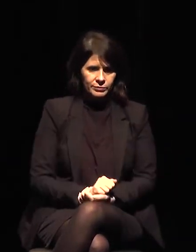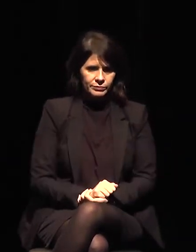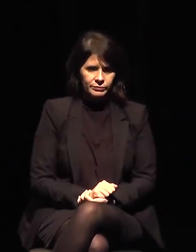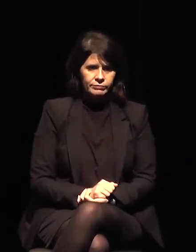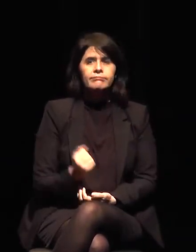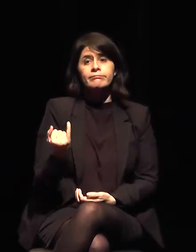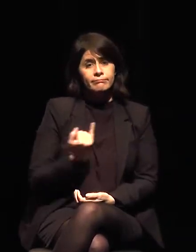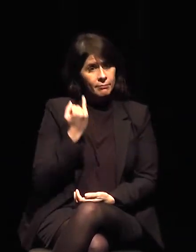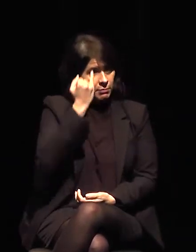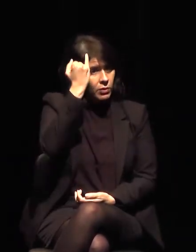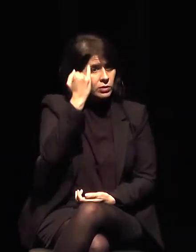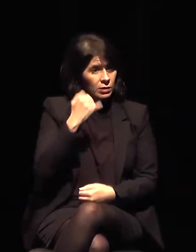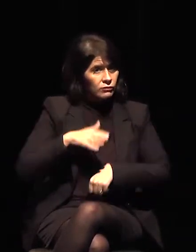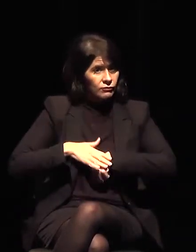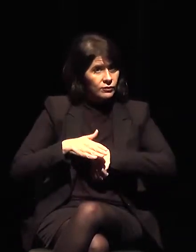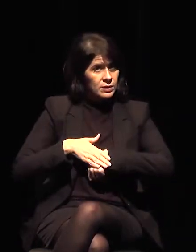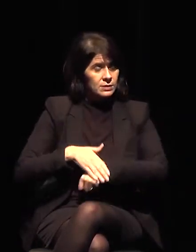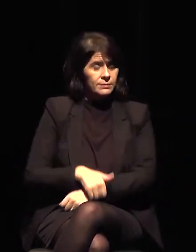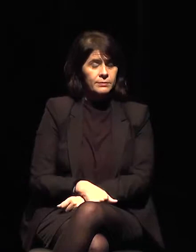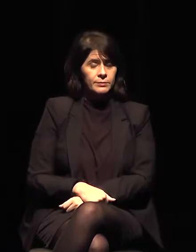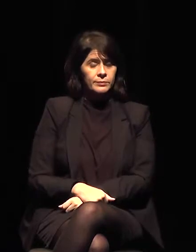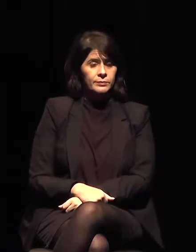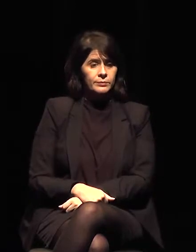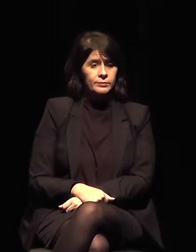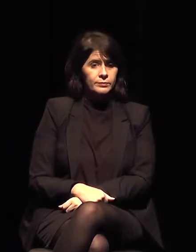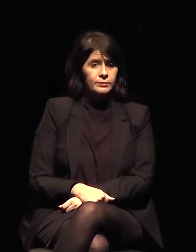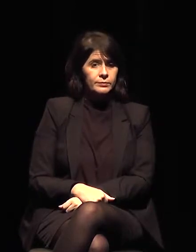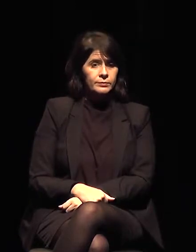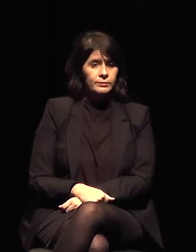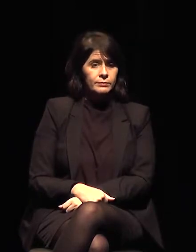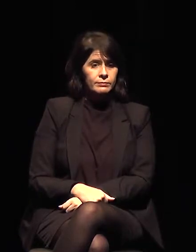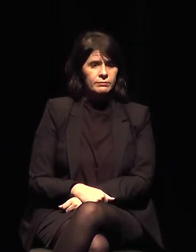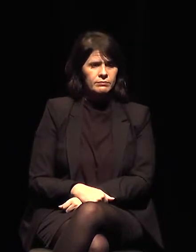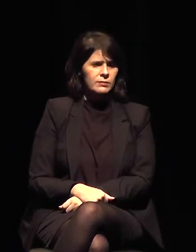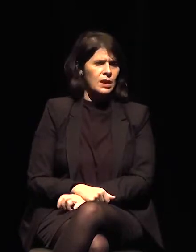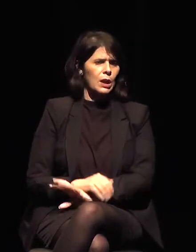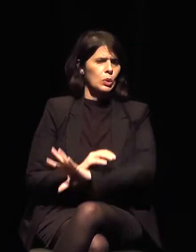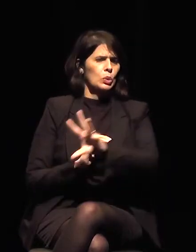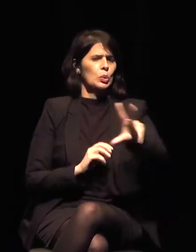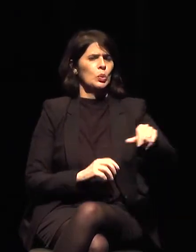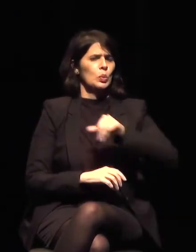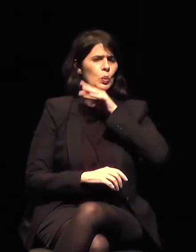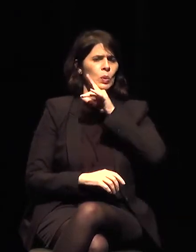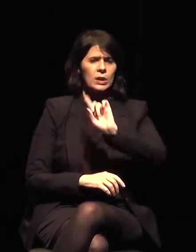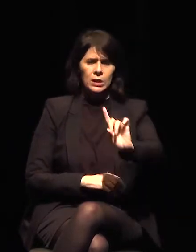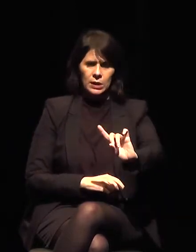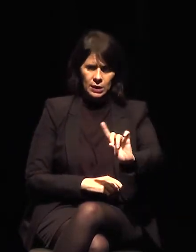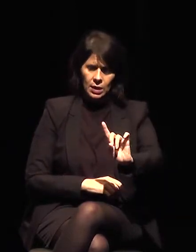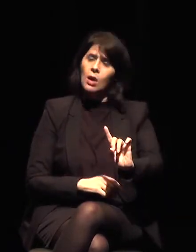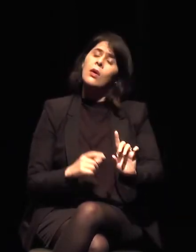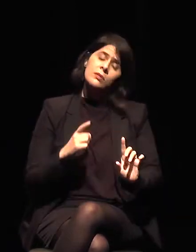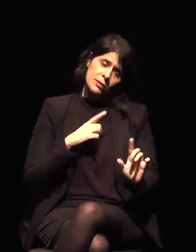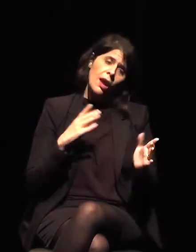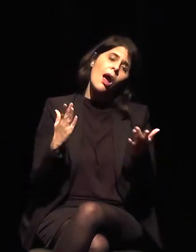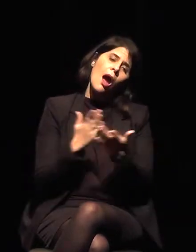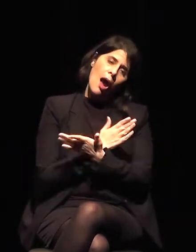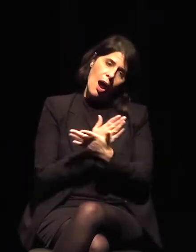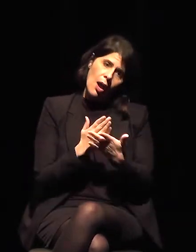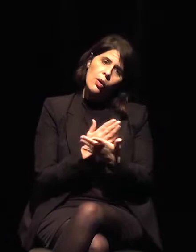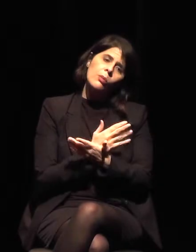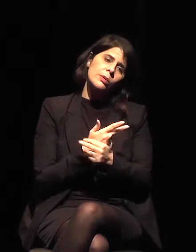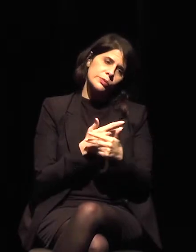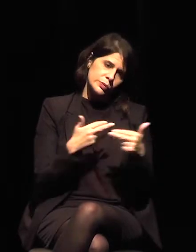Pero no todo son dificultades. Tenemos algunas barreras de lo que podríamos